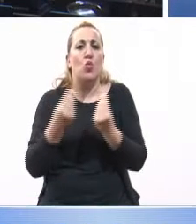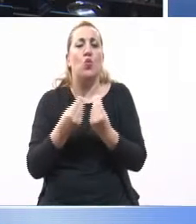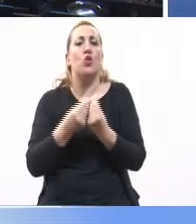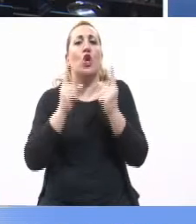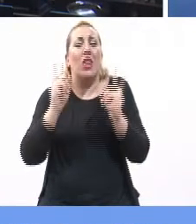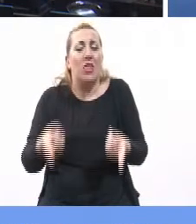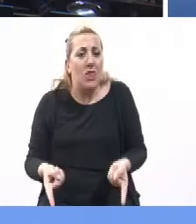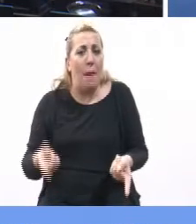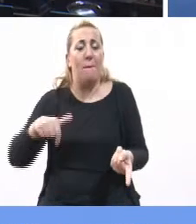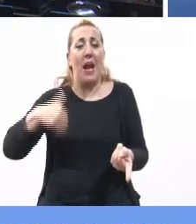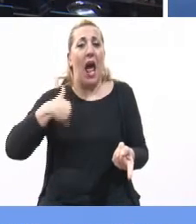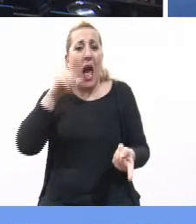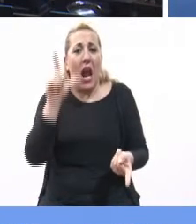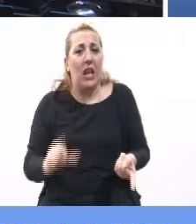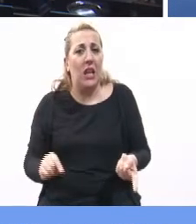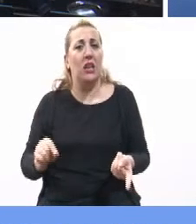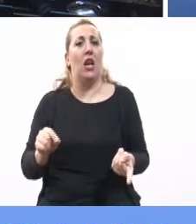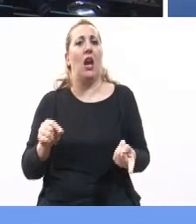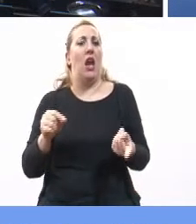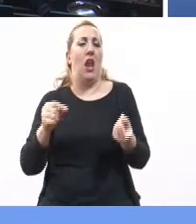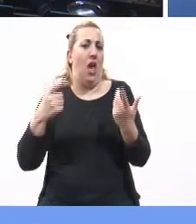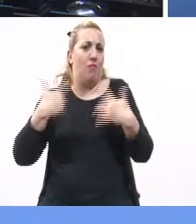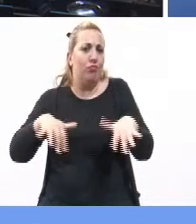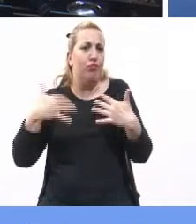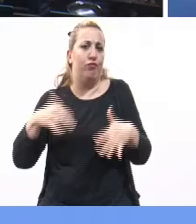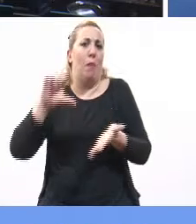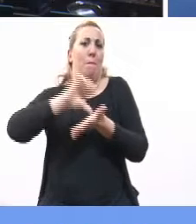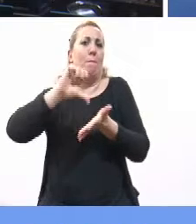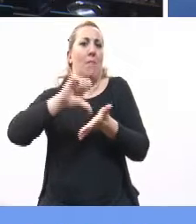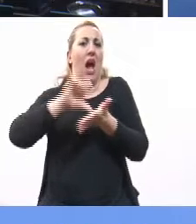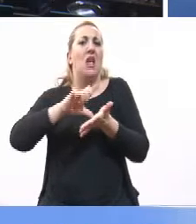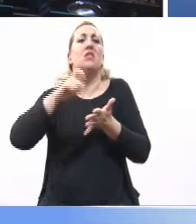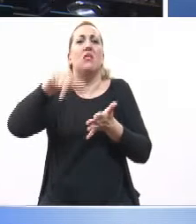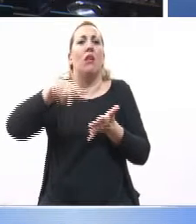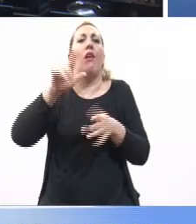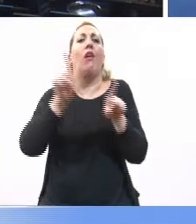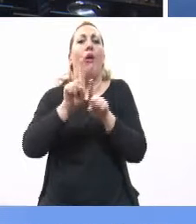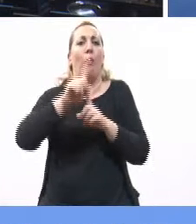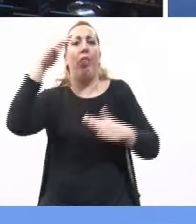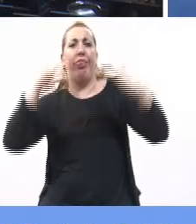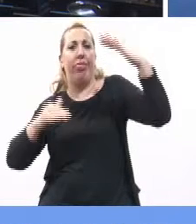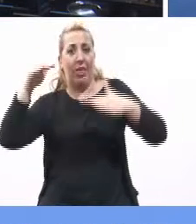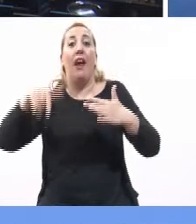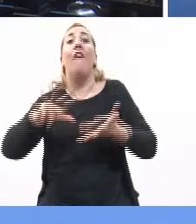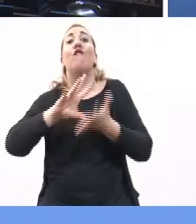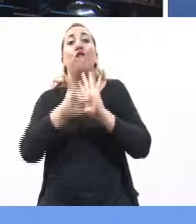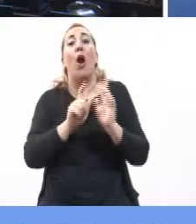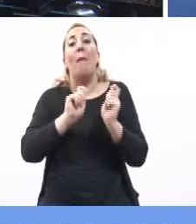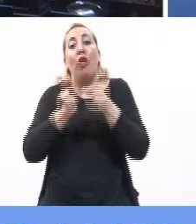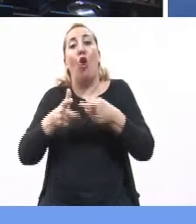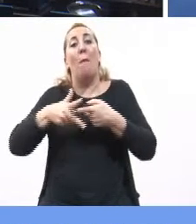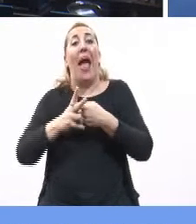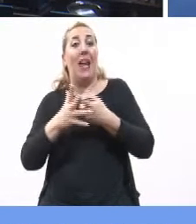además de grande en extensión es también desigual, estas herramientas son absolutamente